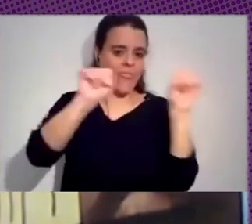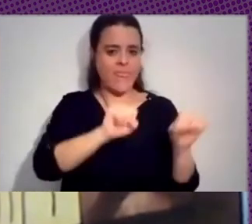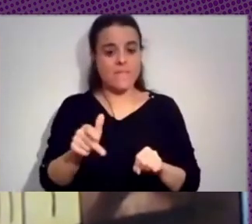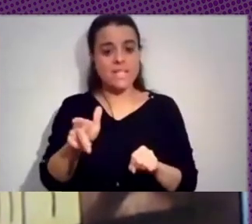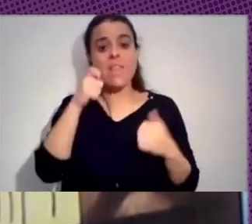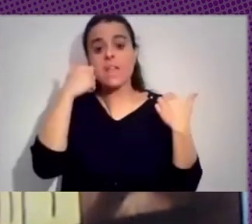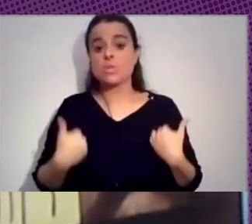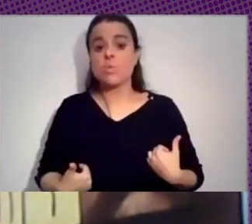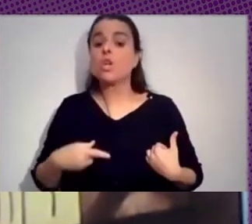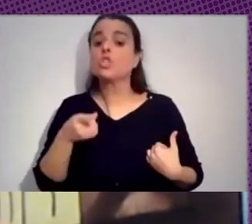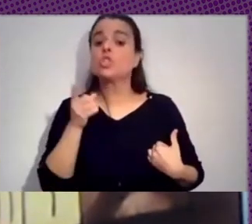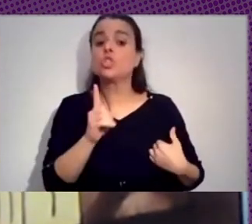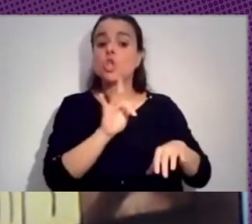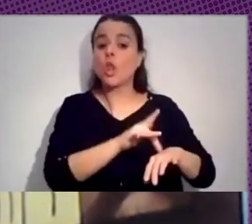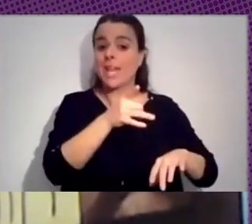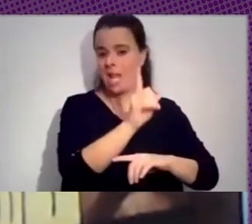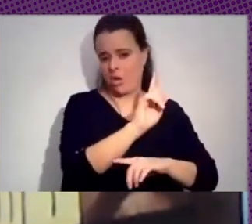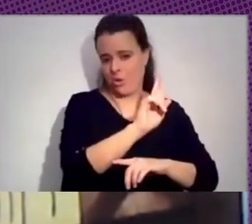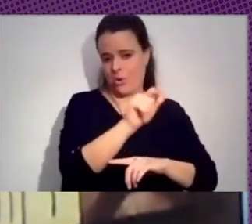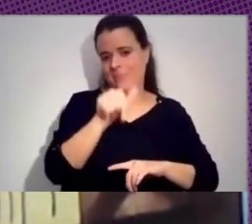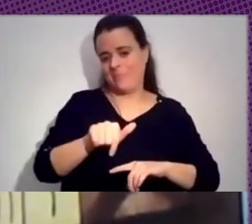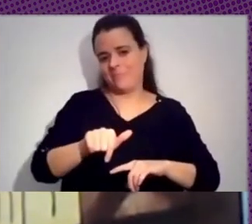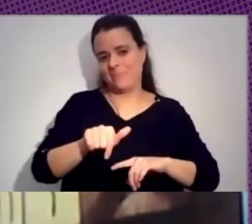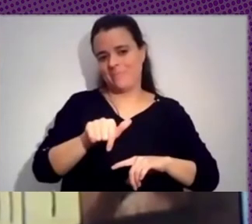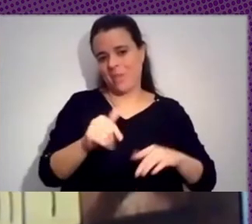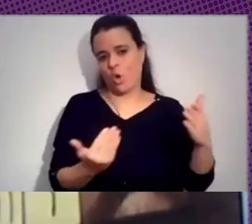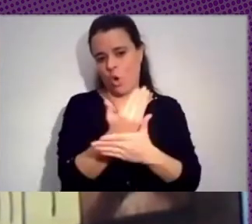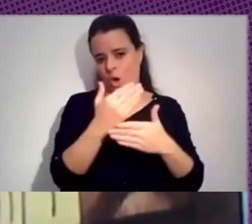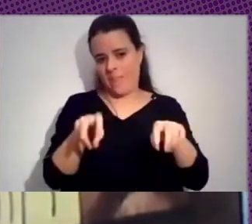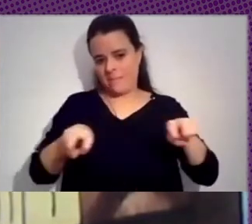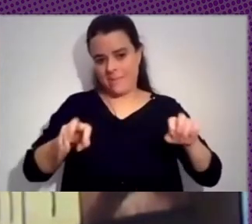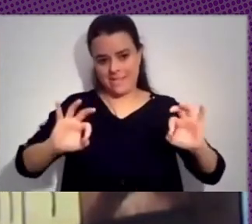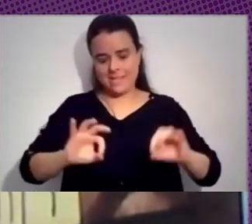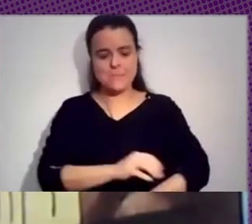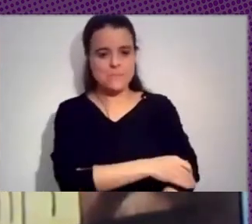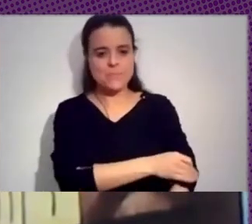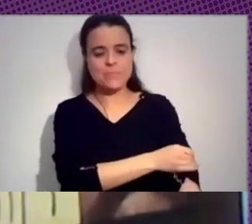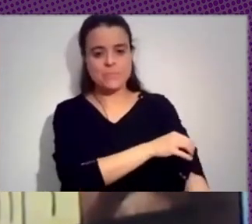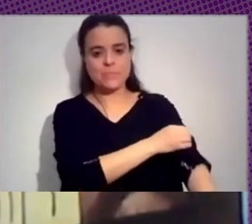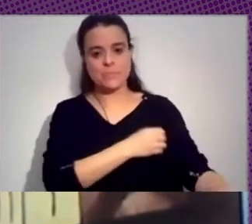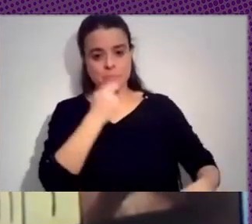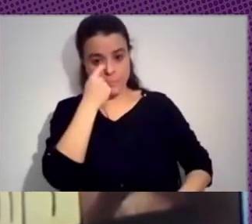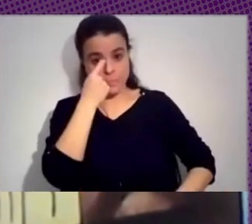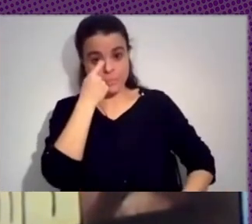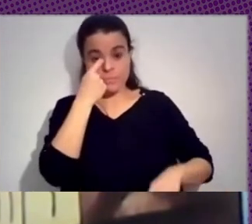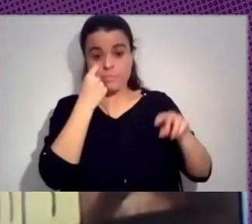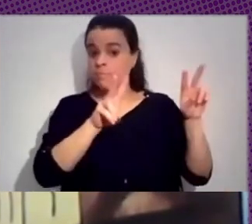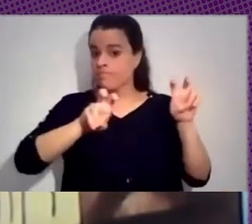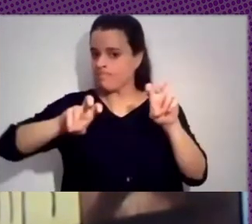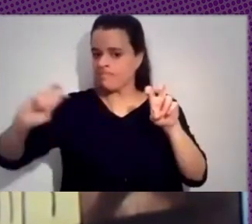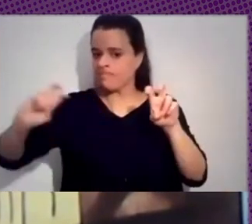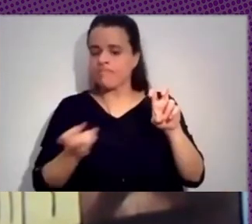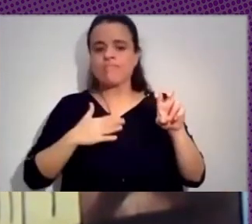allá del entorno digital, que es lo que nos convoca en esta mesa y en esta conferencia. Hay varias cuestiones. Bueno, nuestra organización